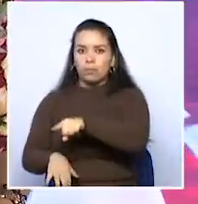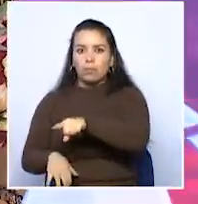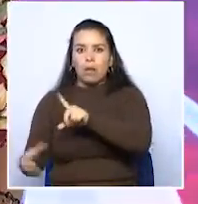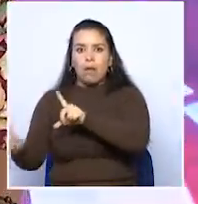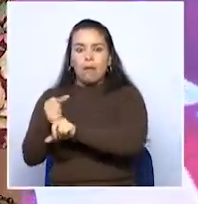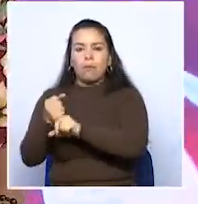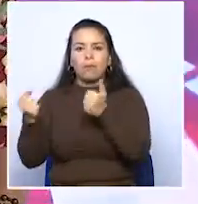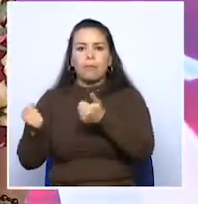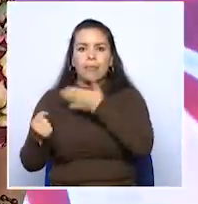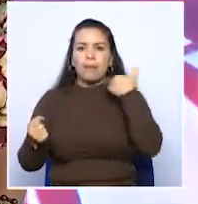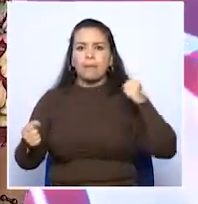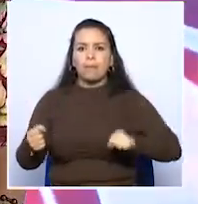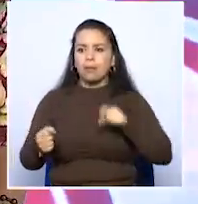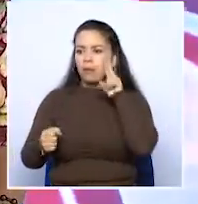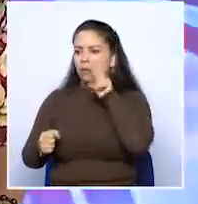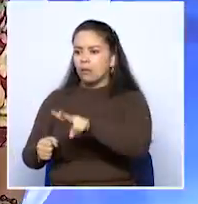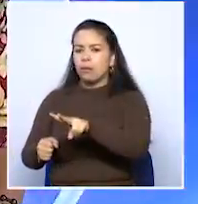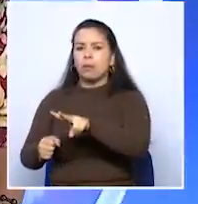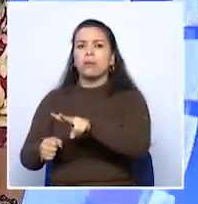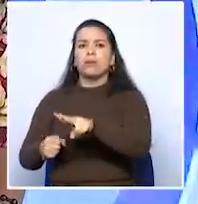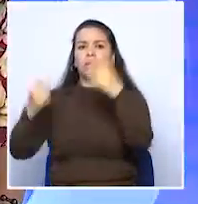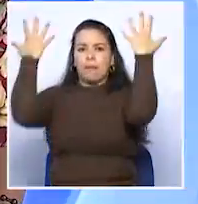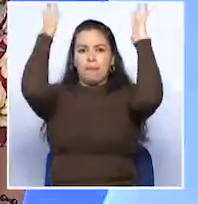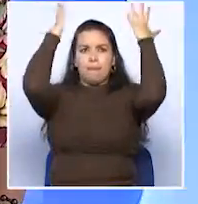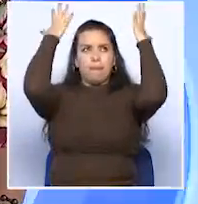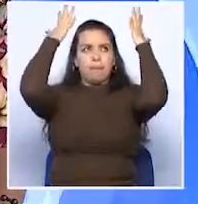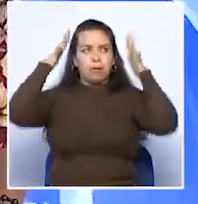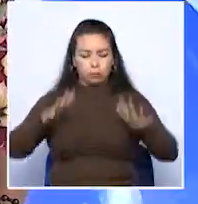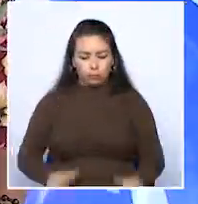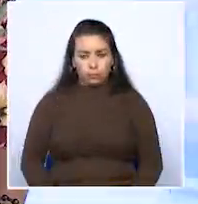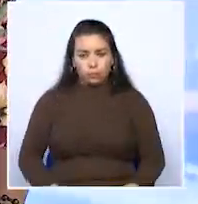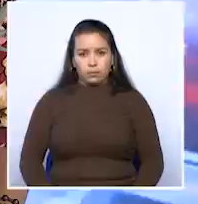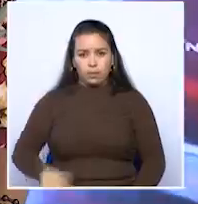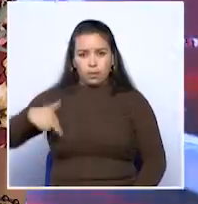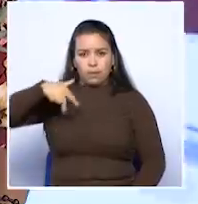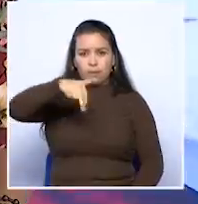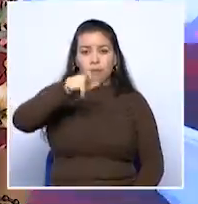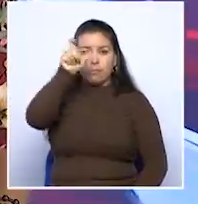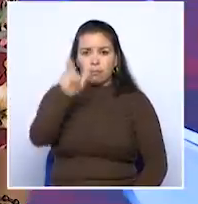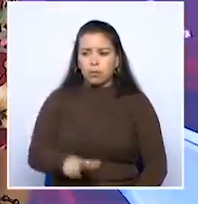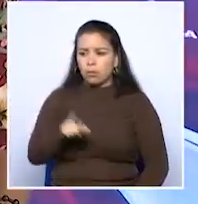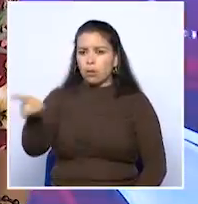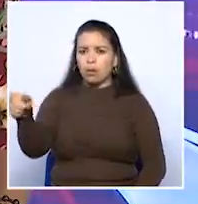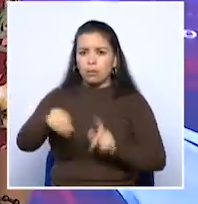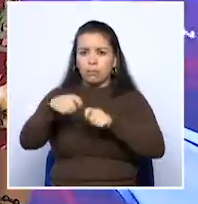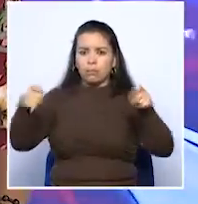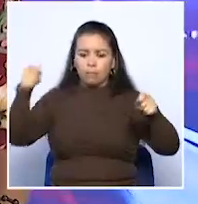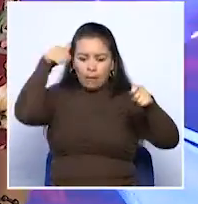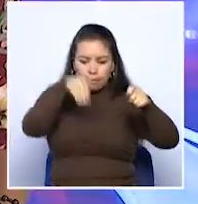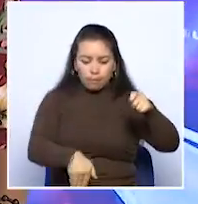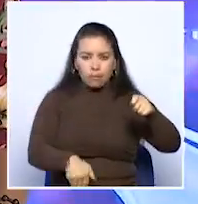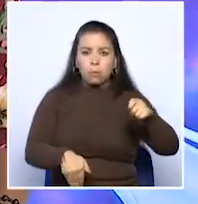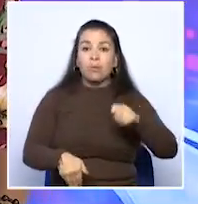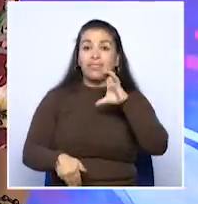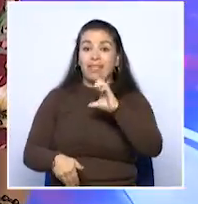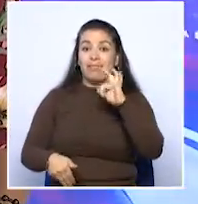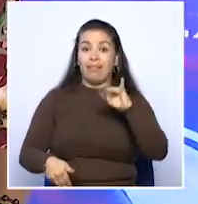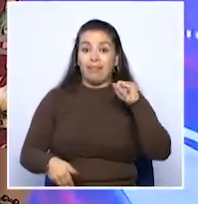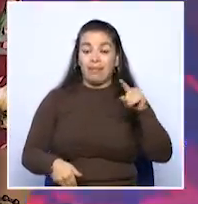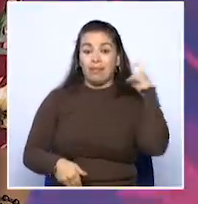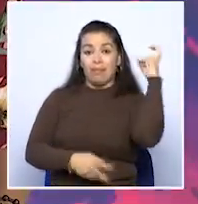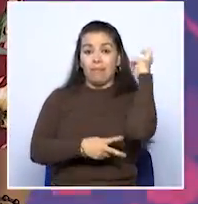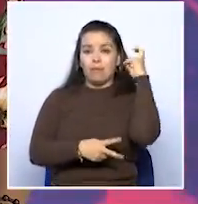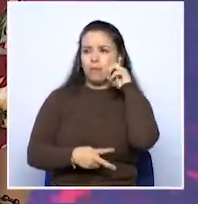Quimbaya. Encontraron solo las extremidades inferiores y superiores de una persona dentro de un costal. El CTI de la Fiscalía